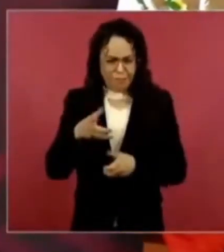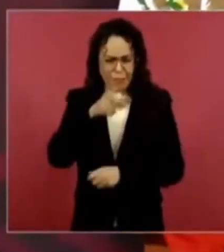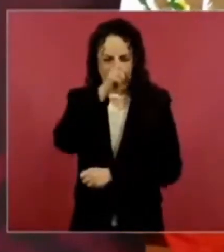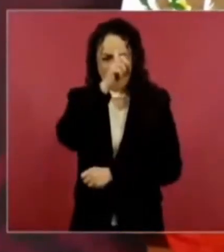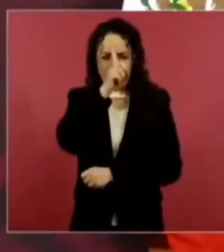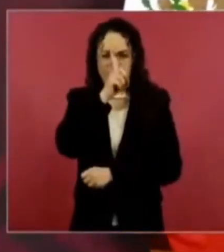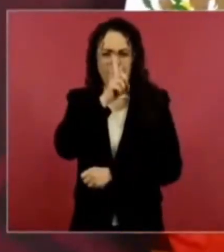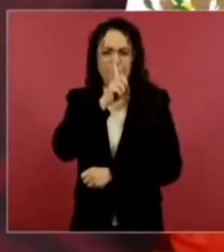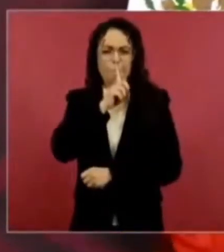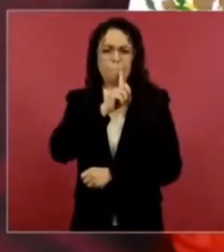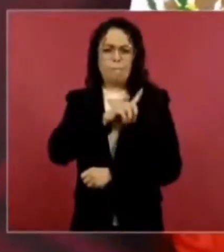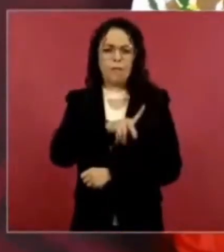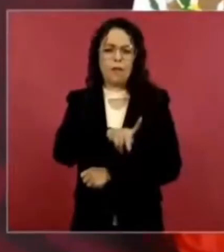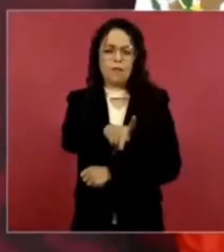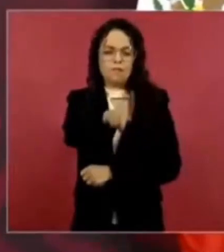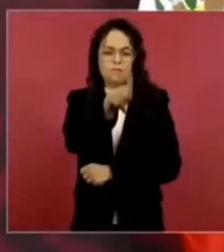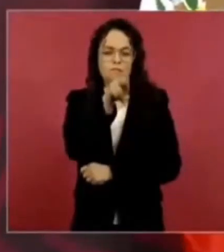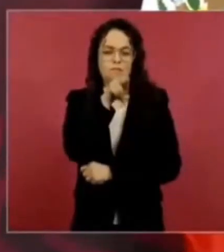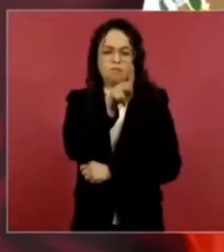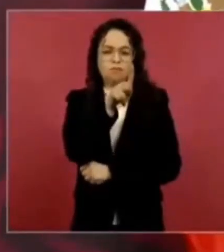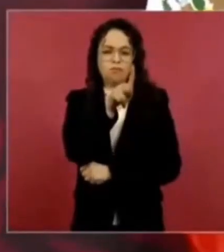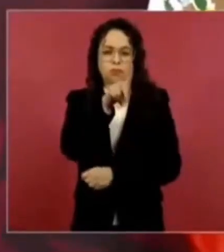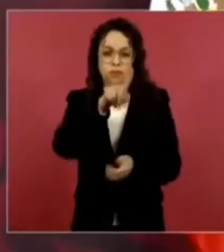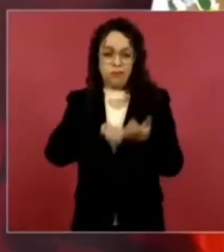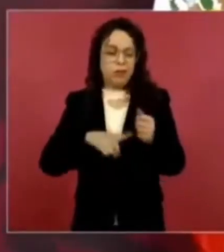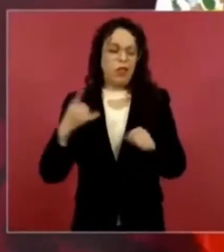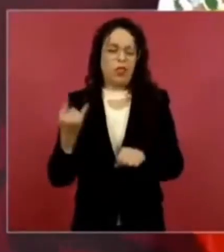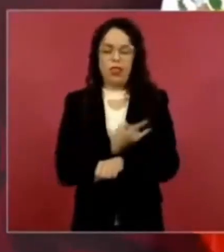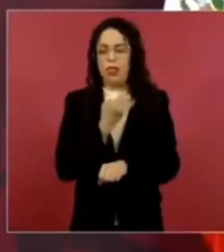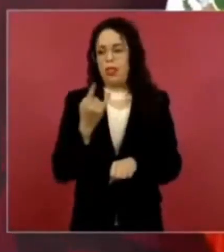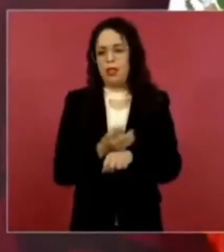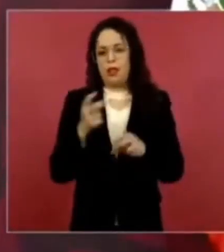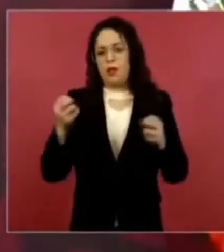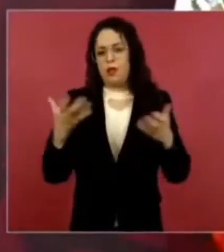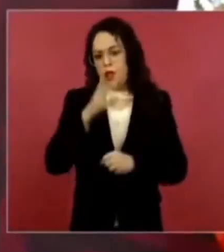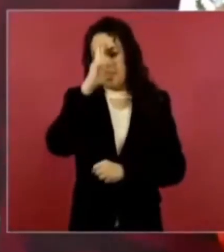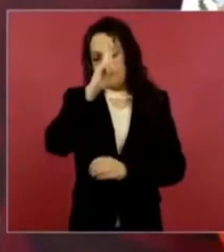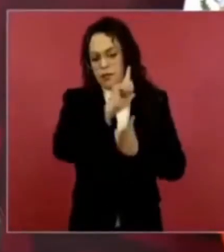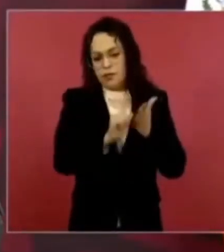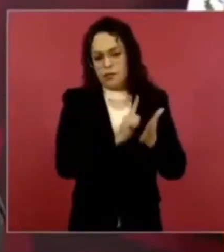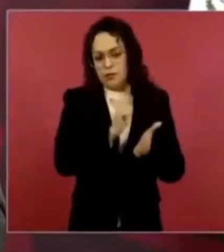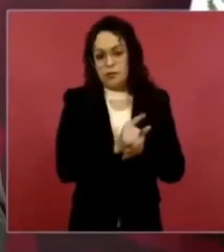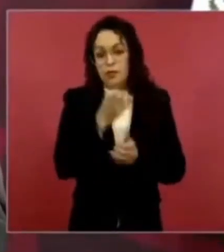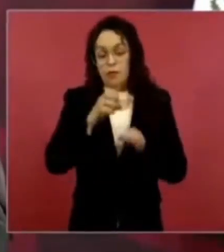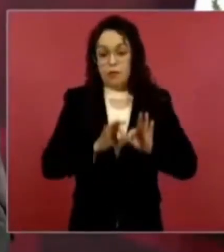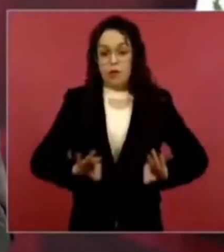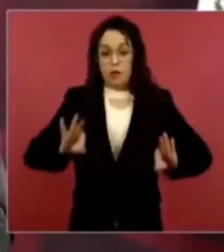Entonces, ya hace falta una renovación en el Poder Judicial.